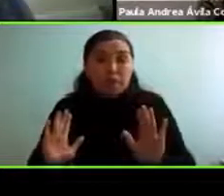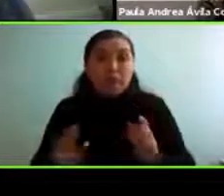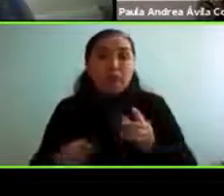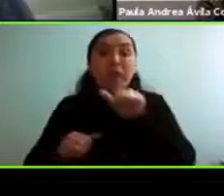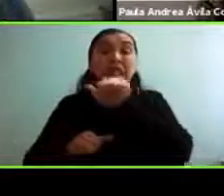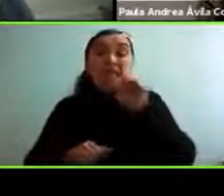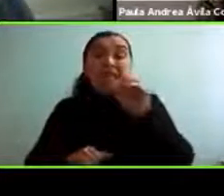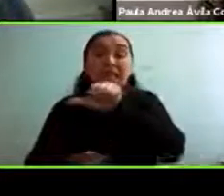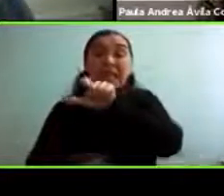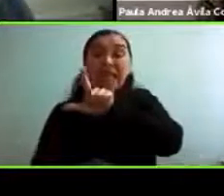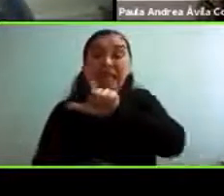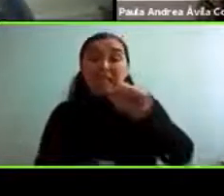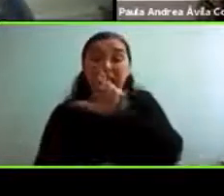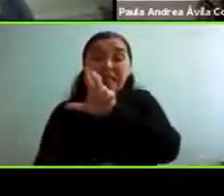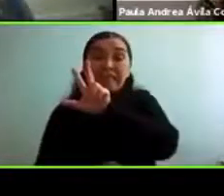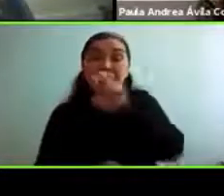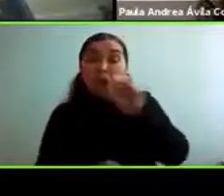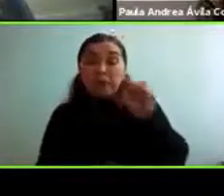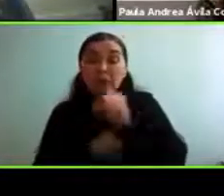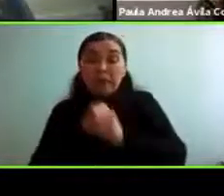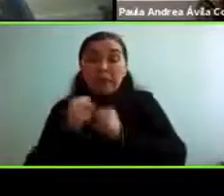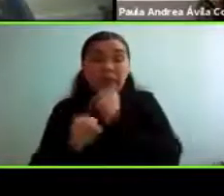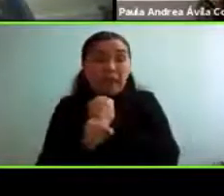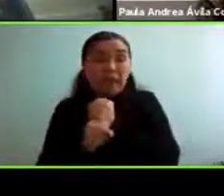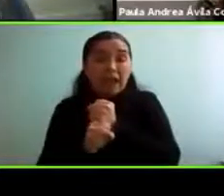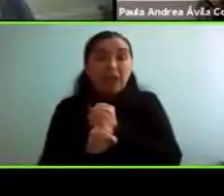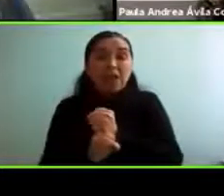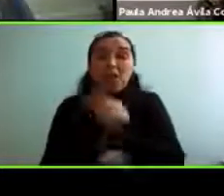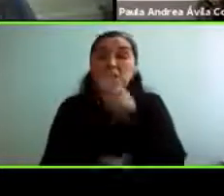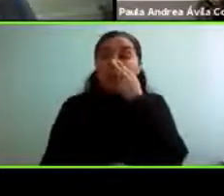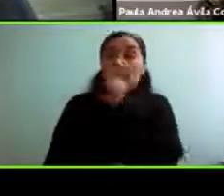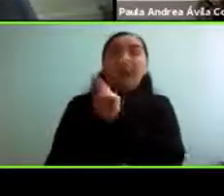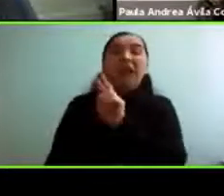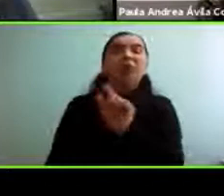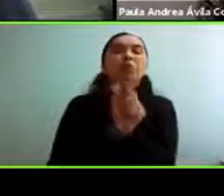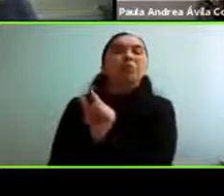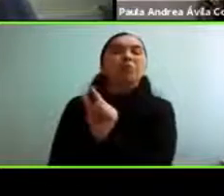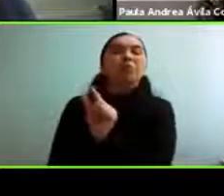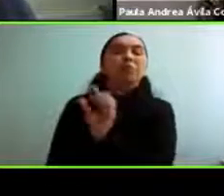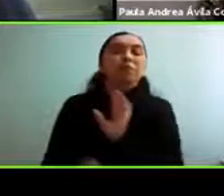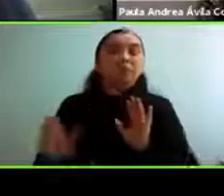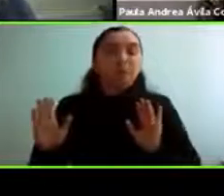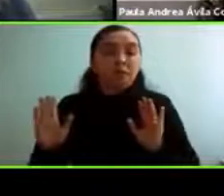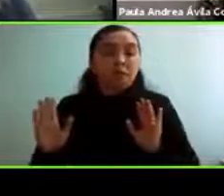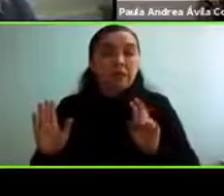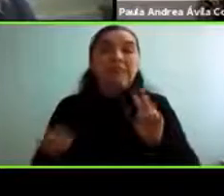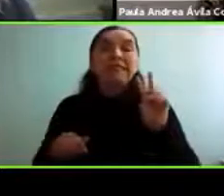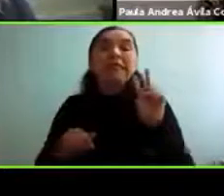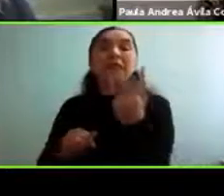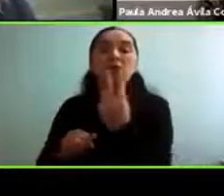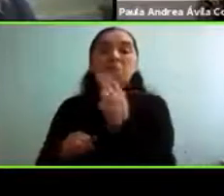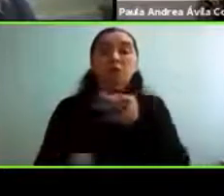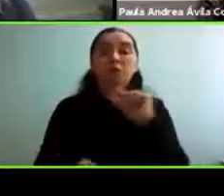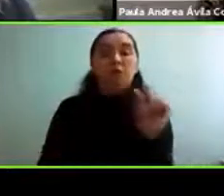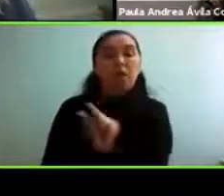70 80 te traten como ciudadano de segunda clase eso es lo que espero